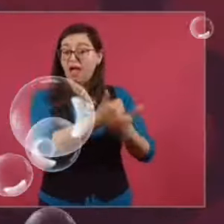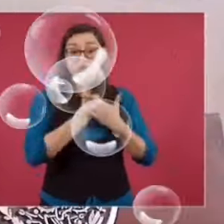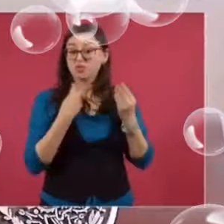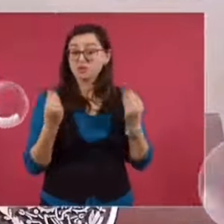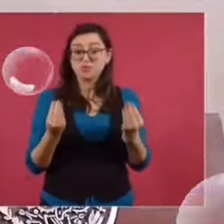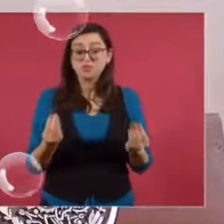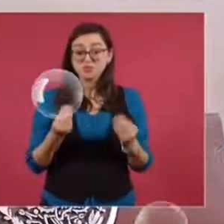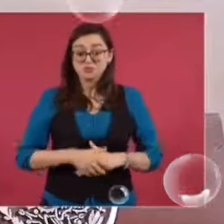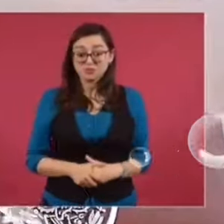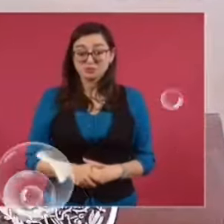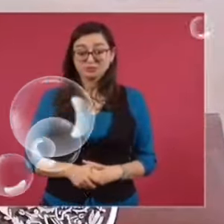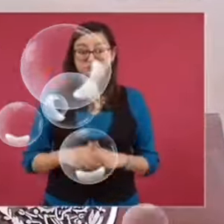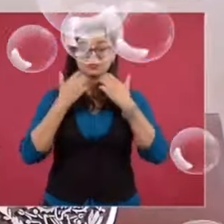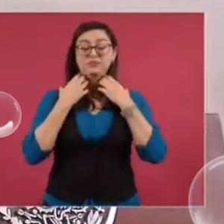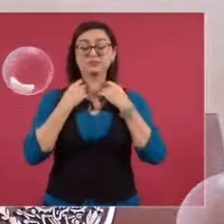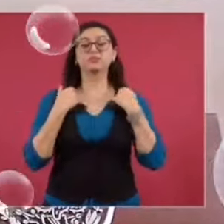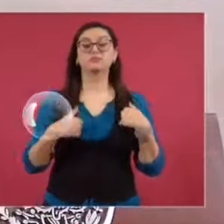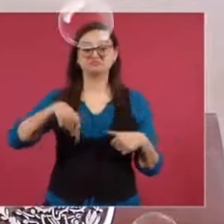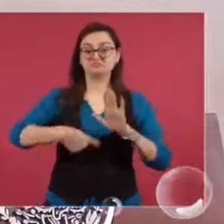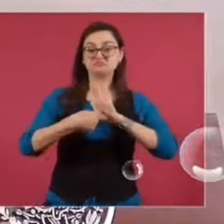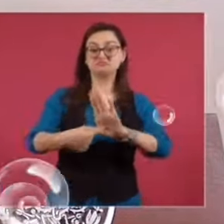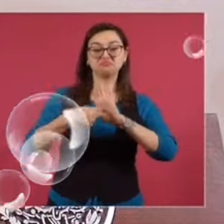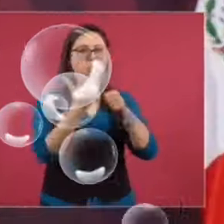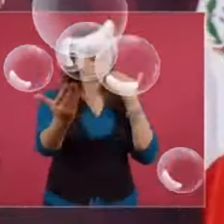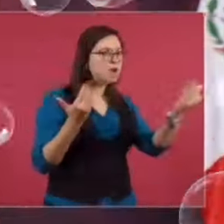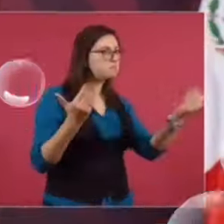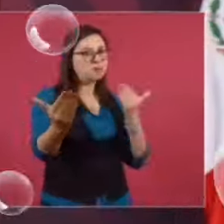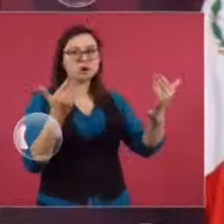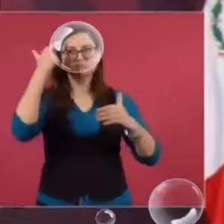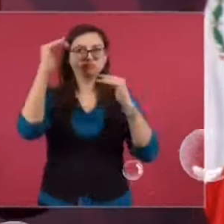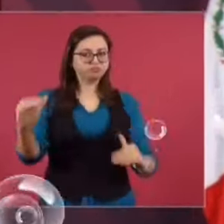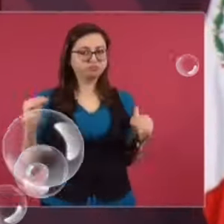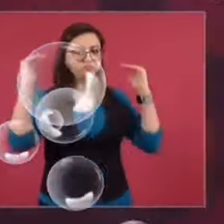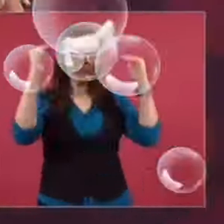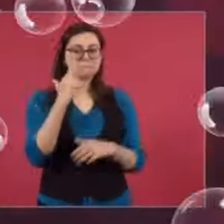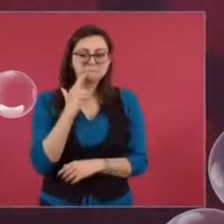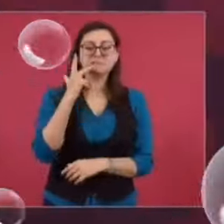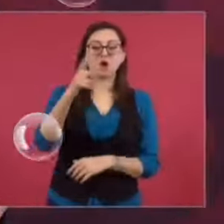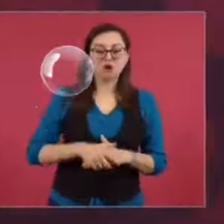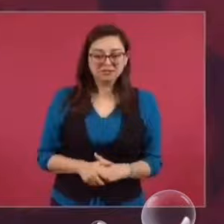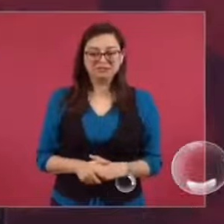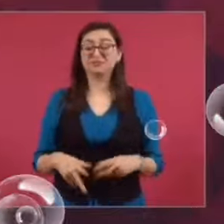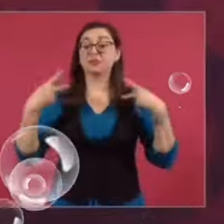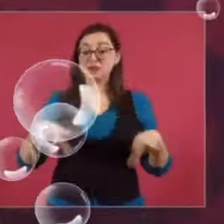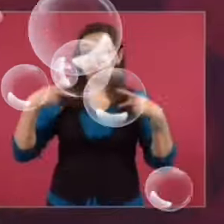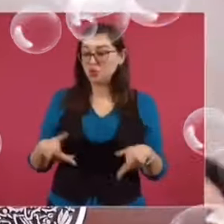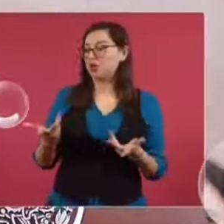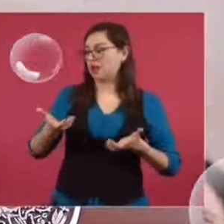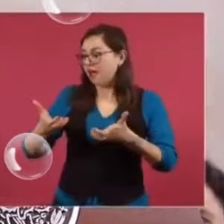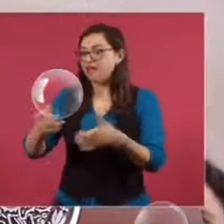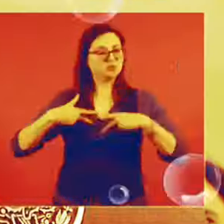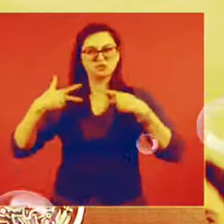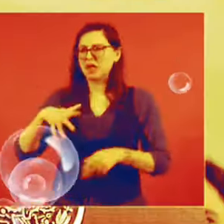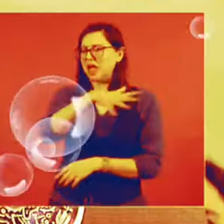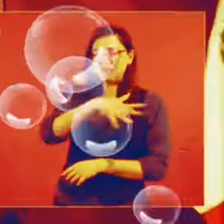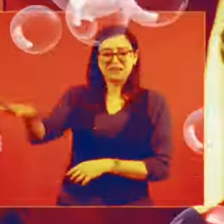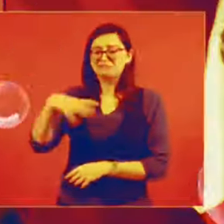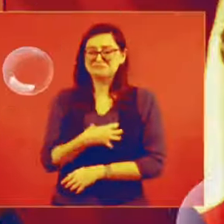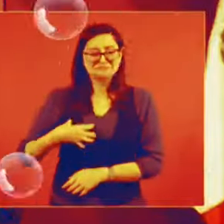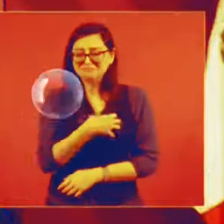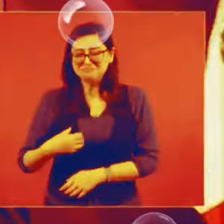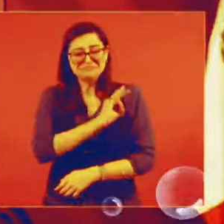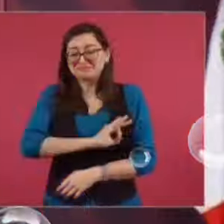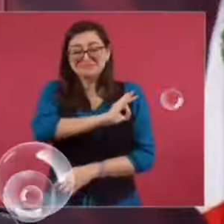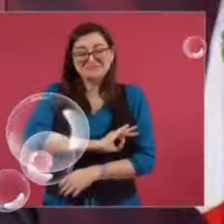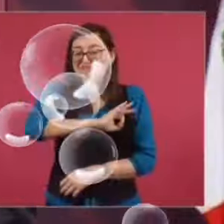ayudan a que se tome más conciencia en el pueblo. No pasa absolutamente nada. La gente abajo, en las calles, en los pueblos, está feliz,